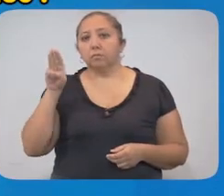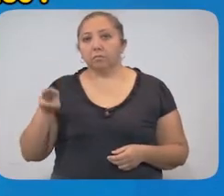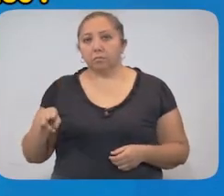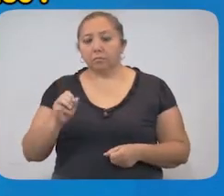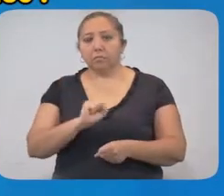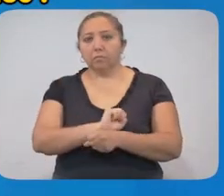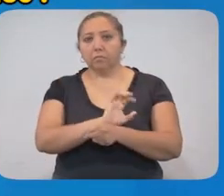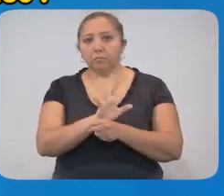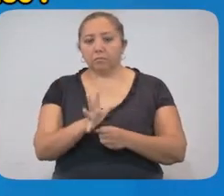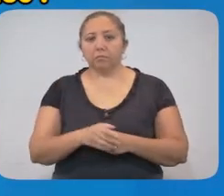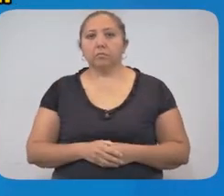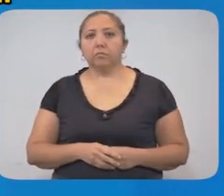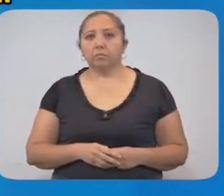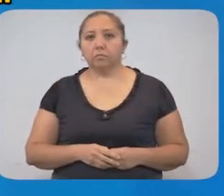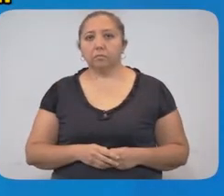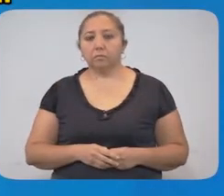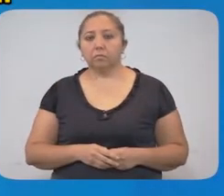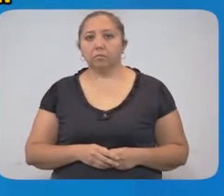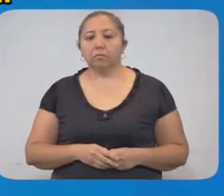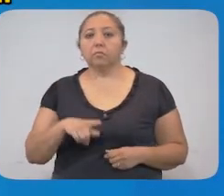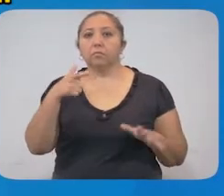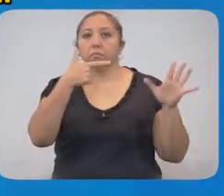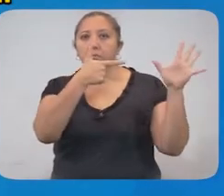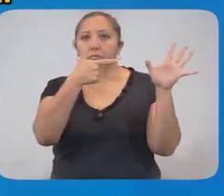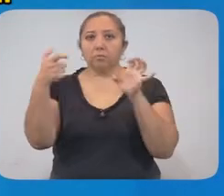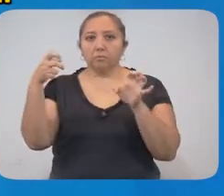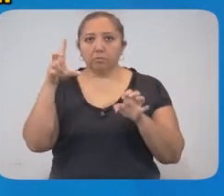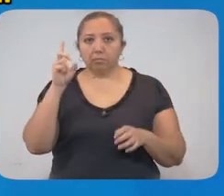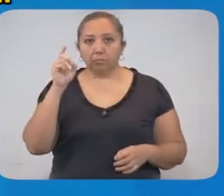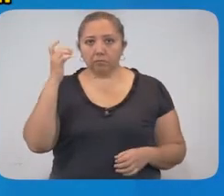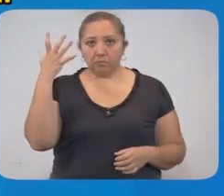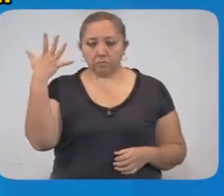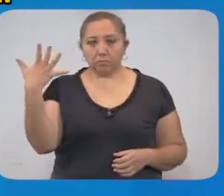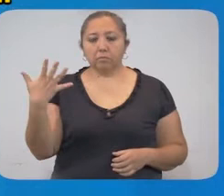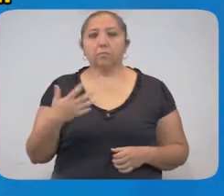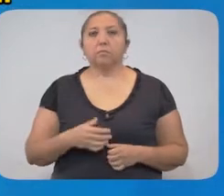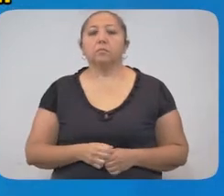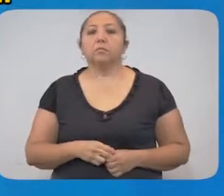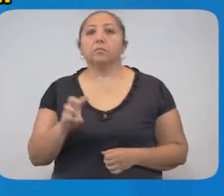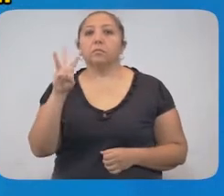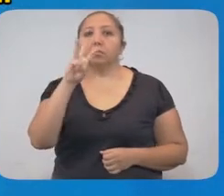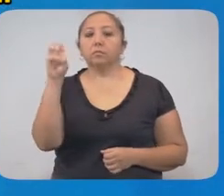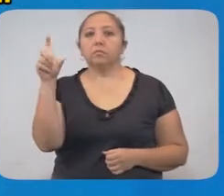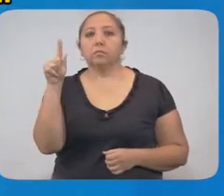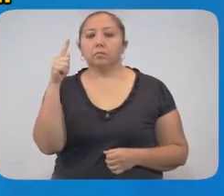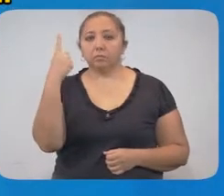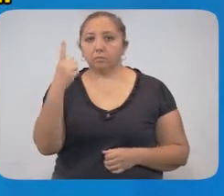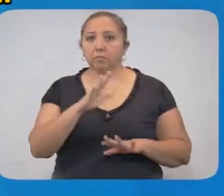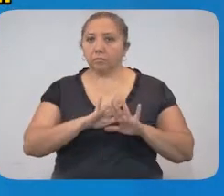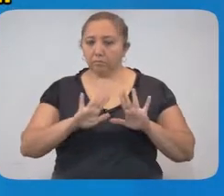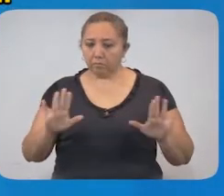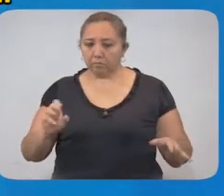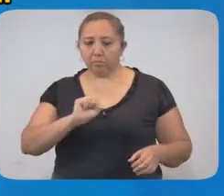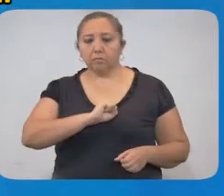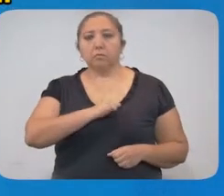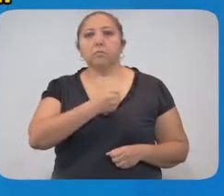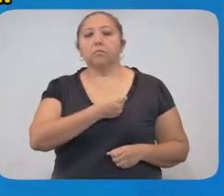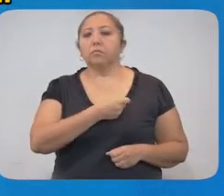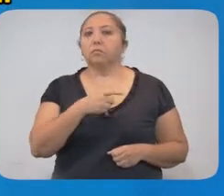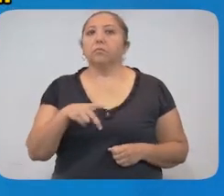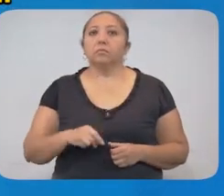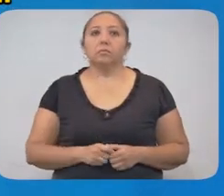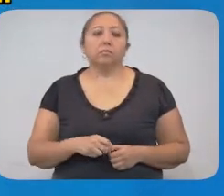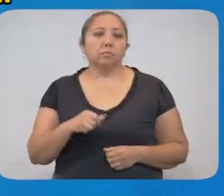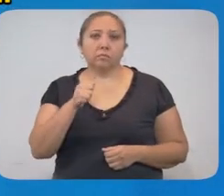causa del coronavirus. De los 735 casos confirmados, 371 ya se recuperaron. No